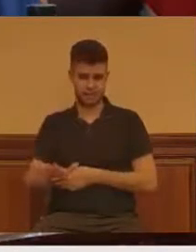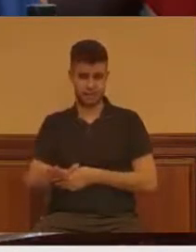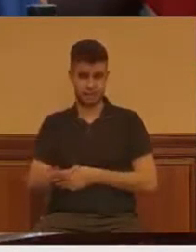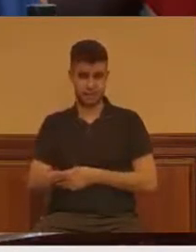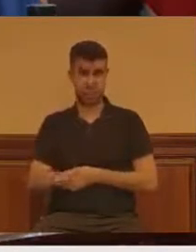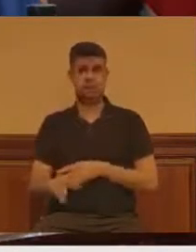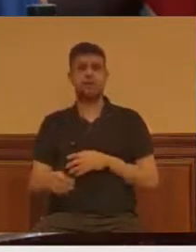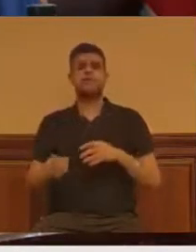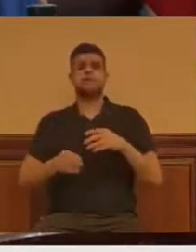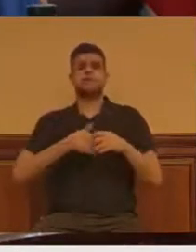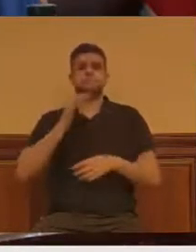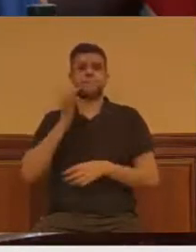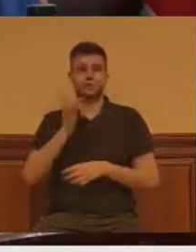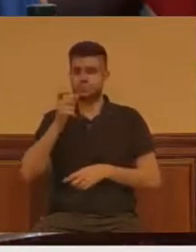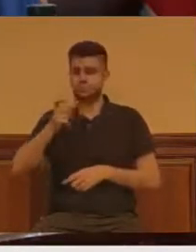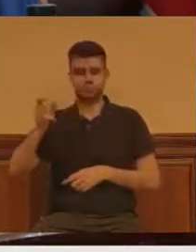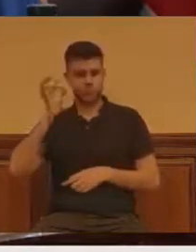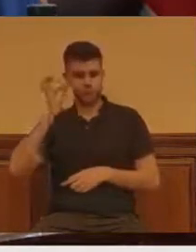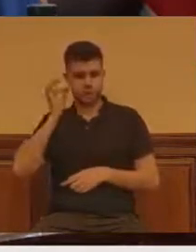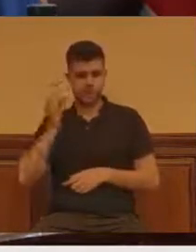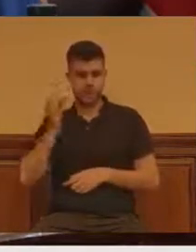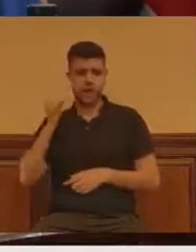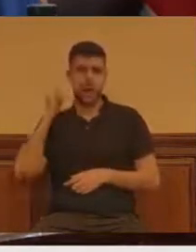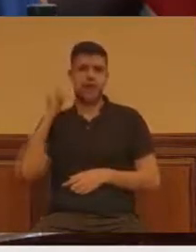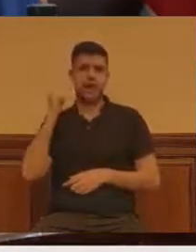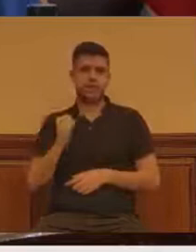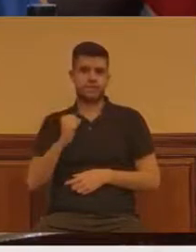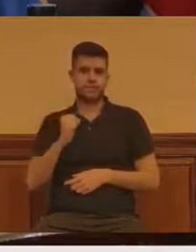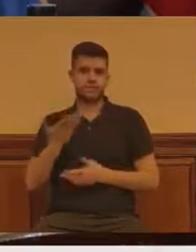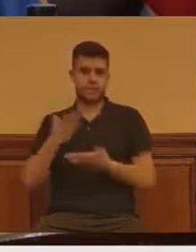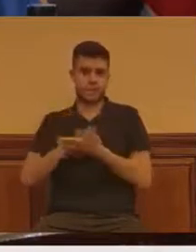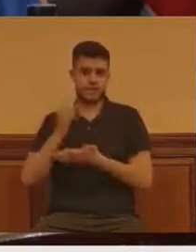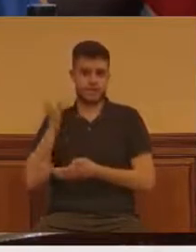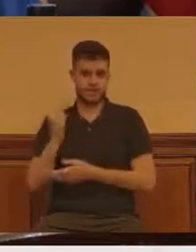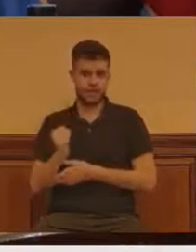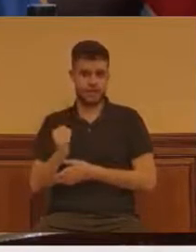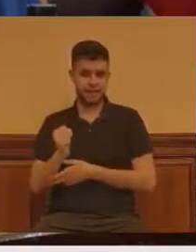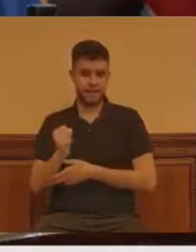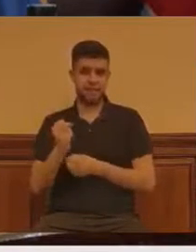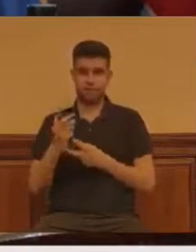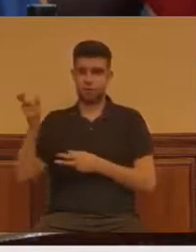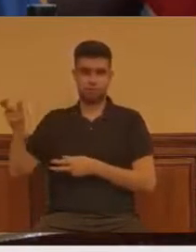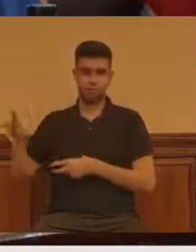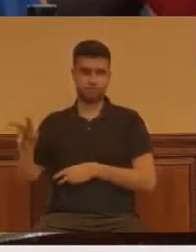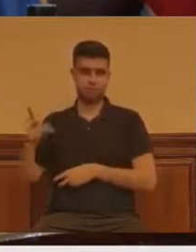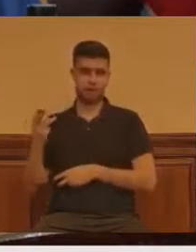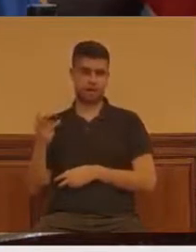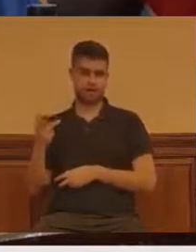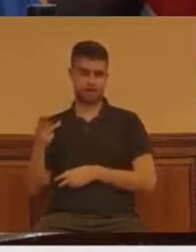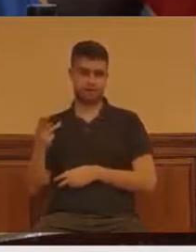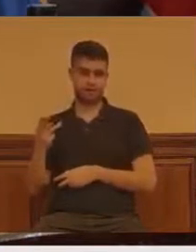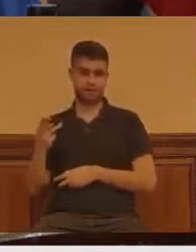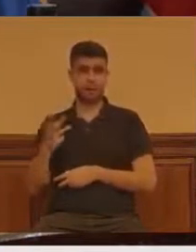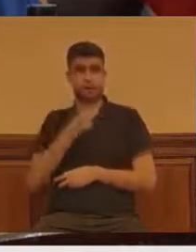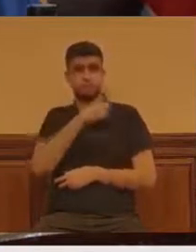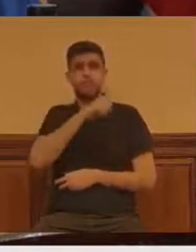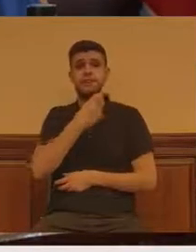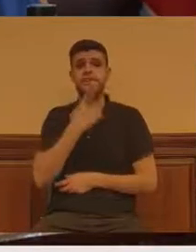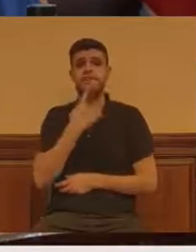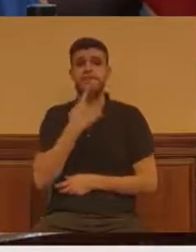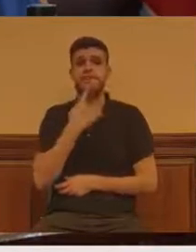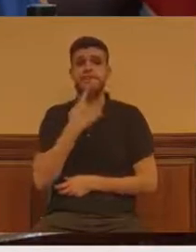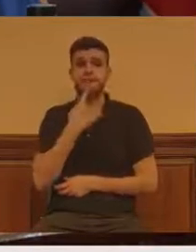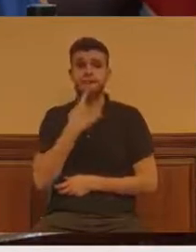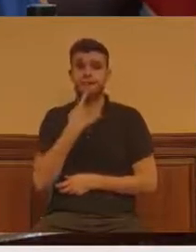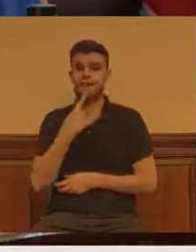asesinadas por sus parejas. Bueno, pues dicen que debido al confinamiento es la cifra más